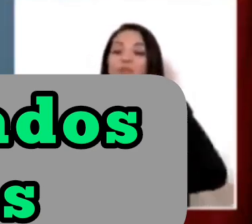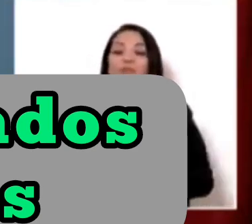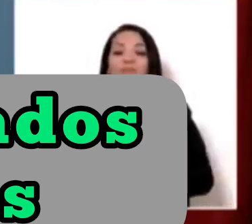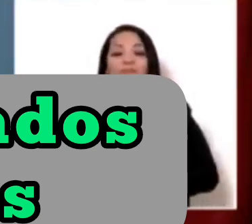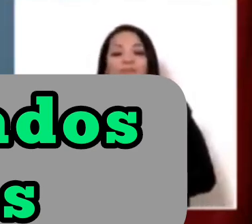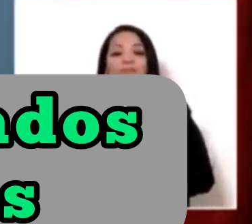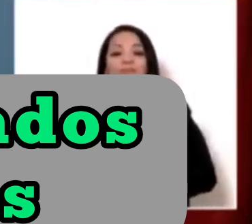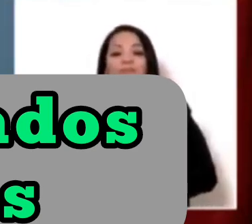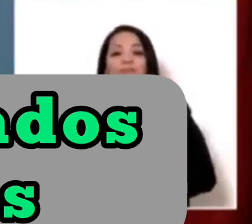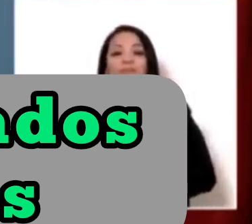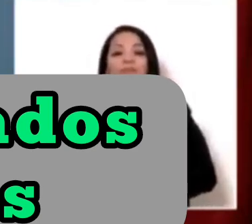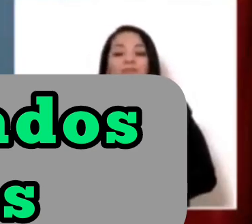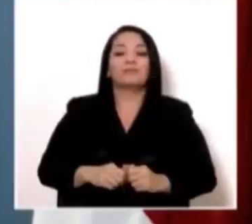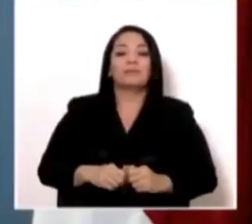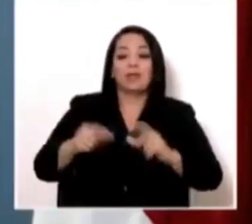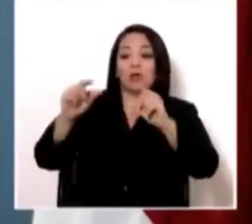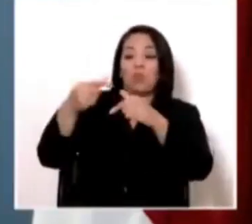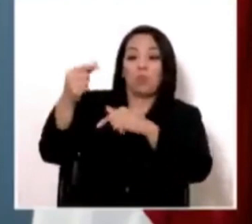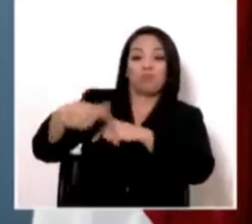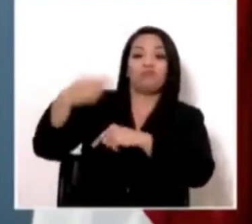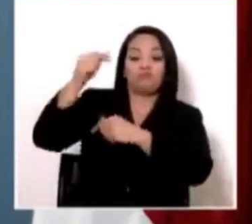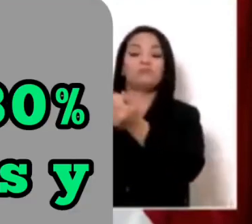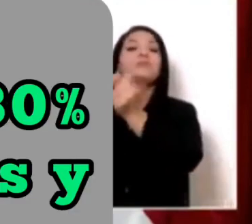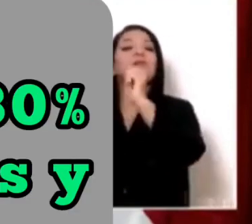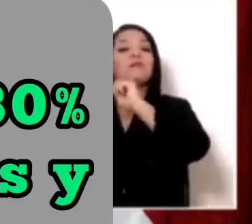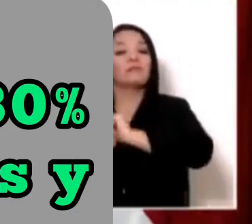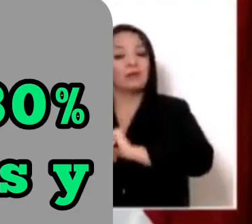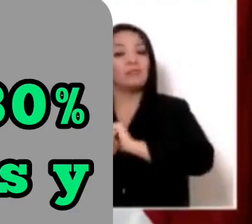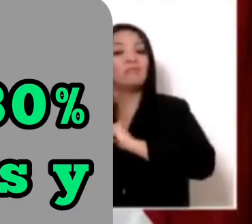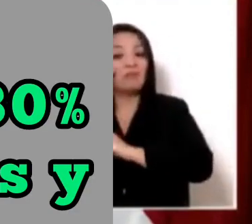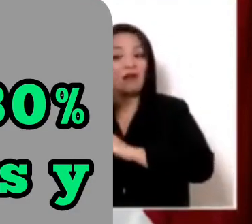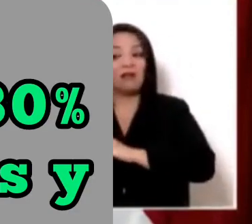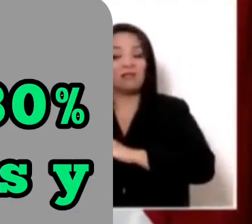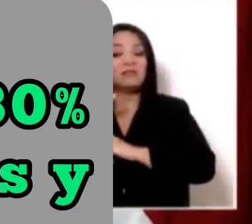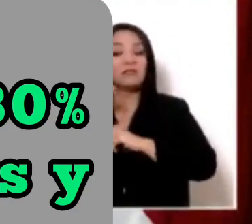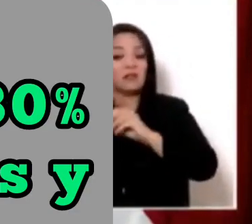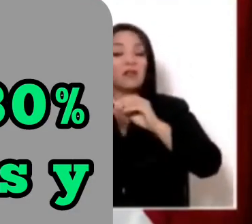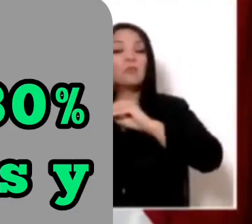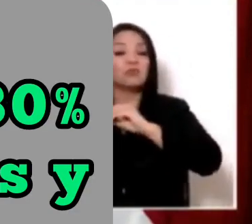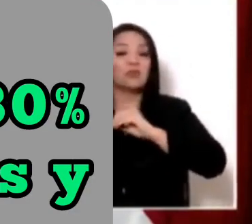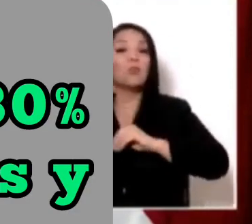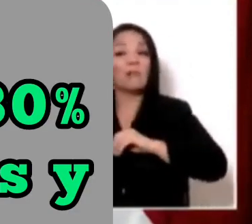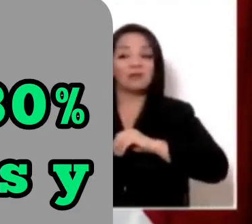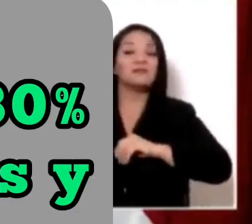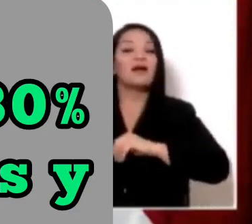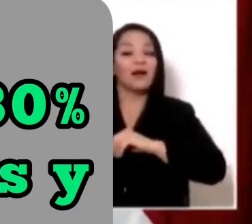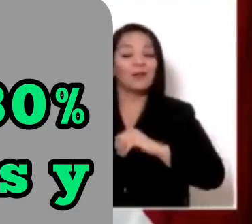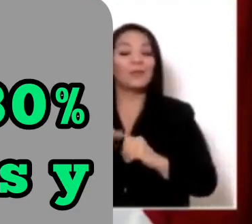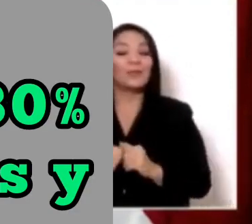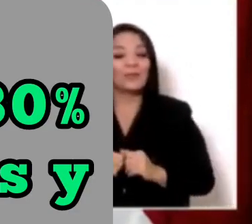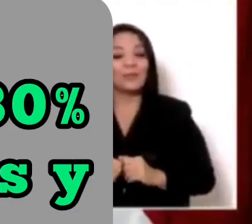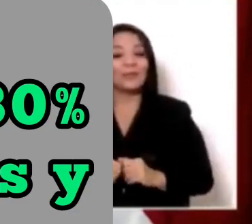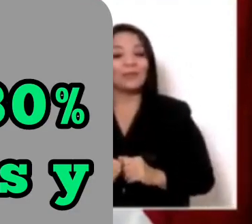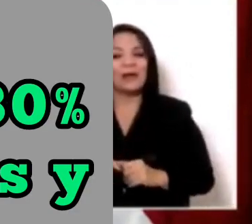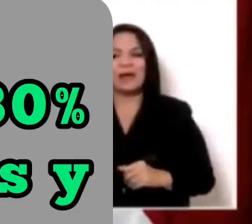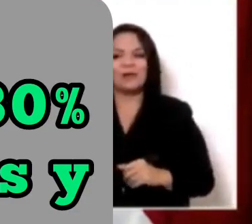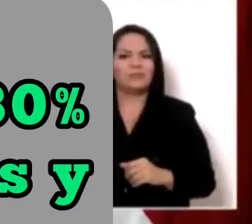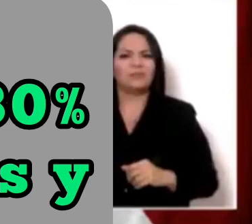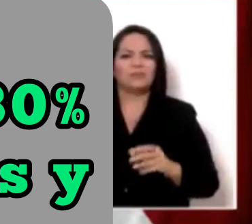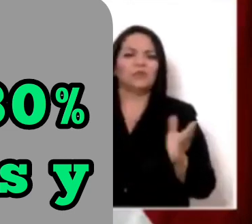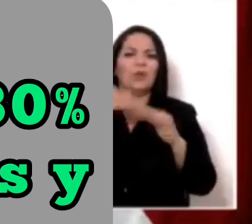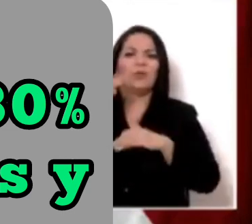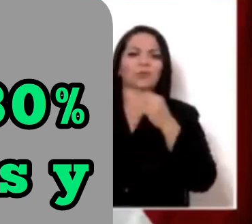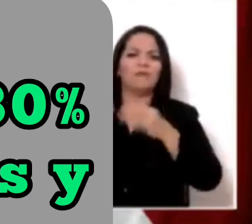gerencial que tenía las tarifas 30% más arriba de lo que están hoy, sin justificación,